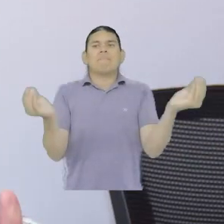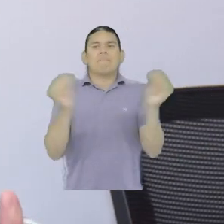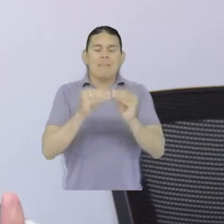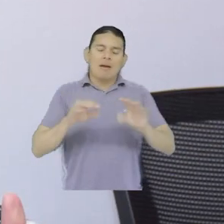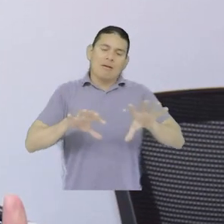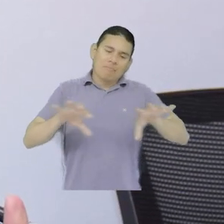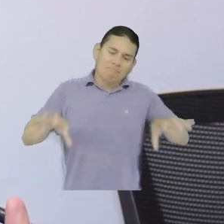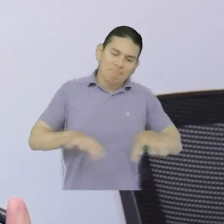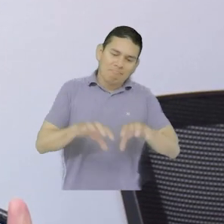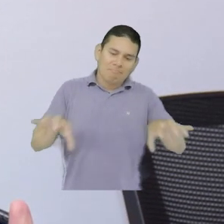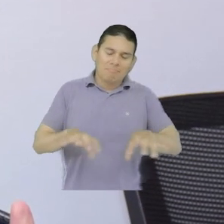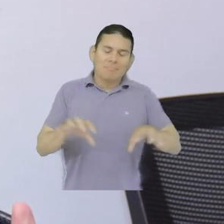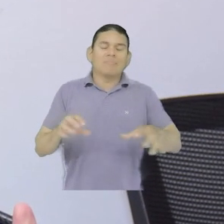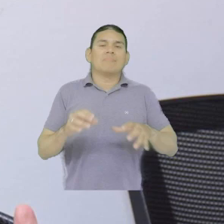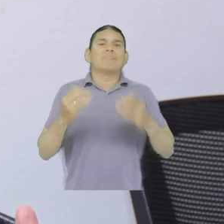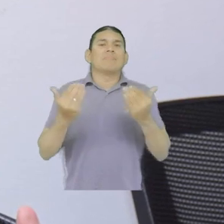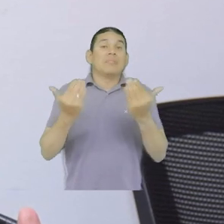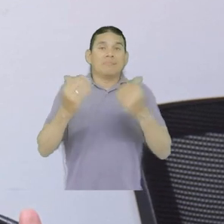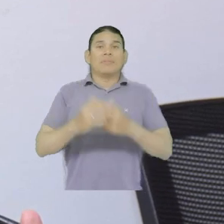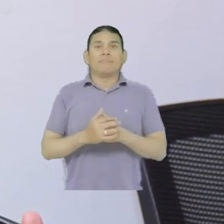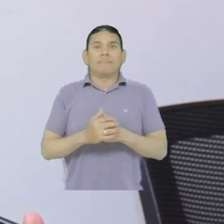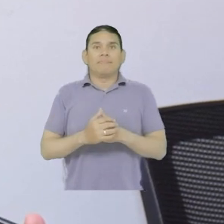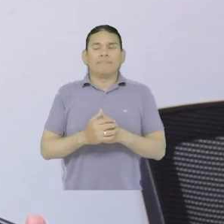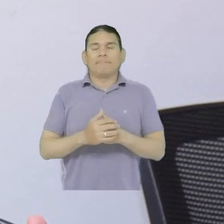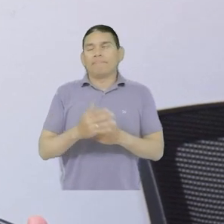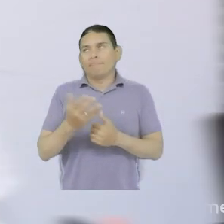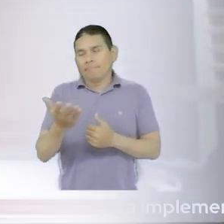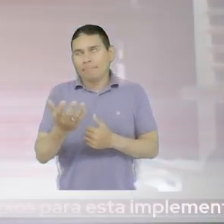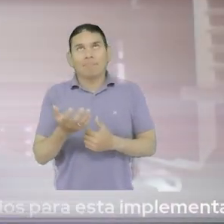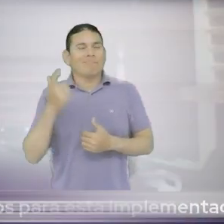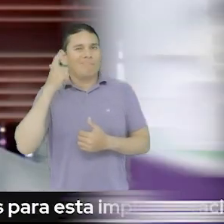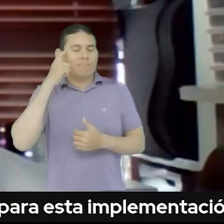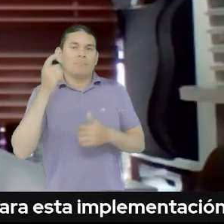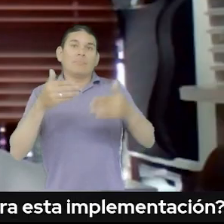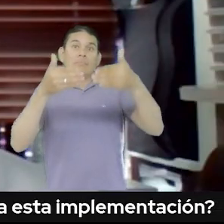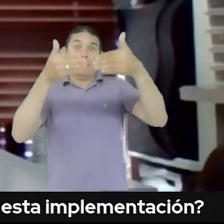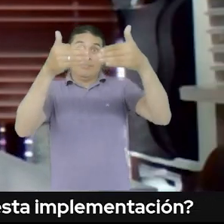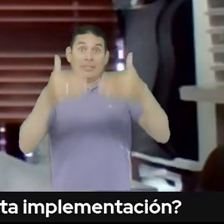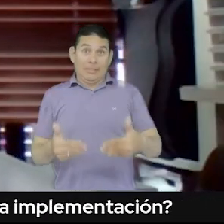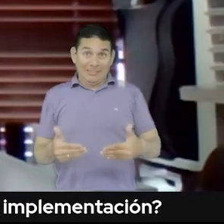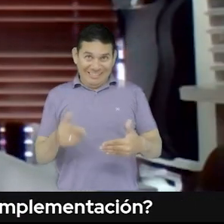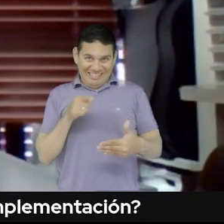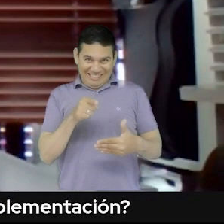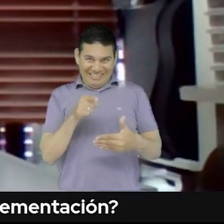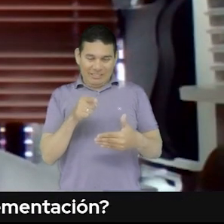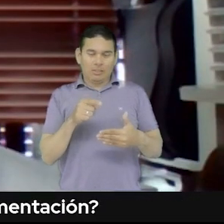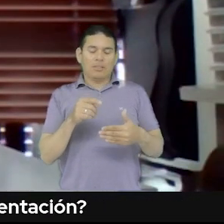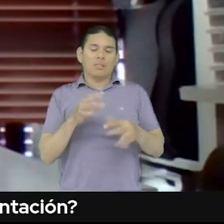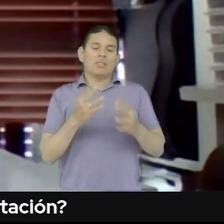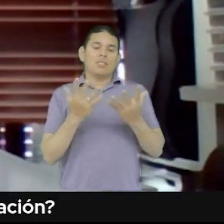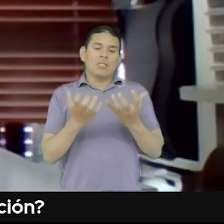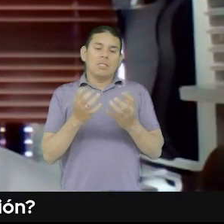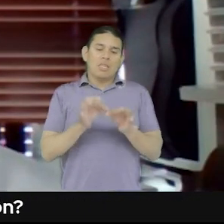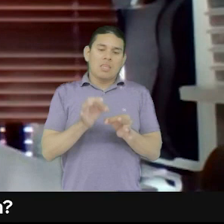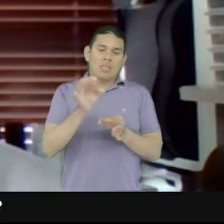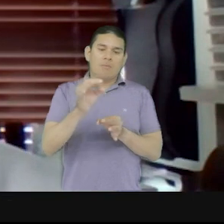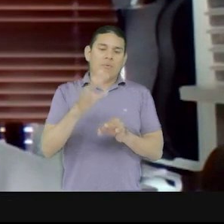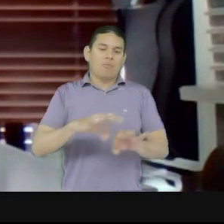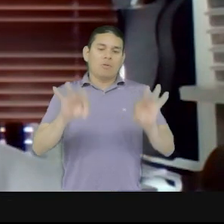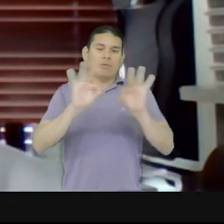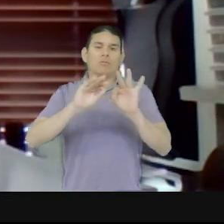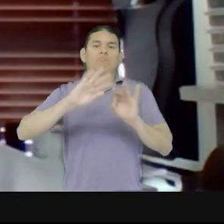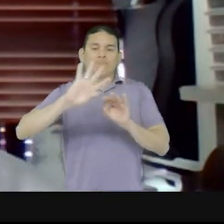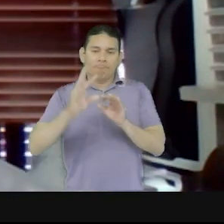permita un cambio. En el caso de discapacidad, lo que buscamos es que un territorio se convierta en un